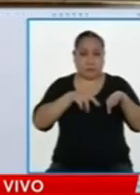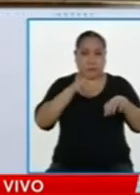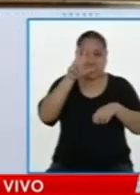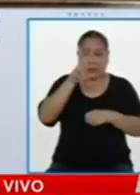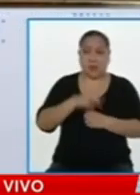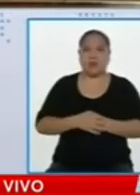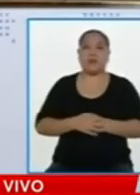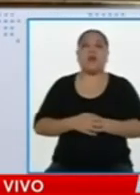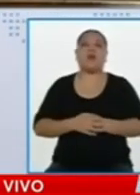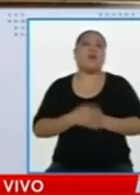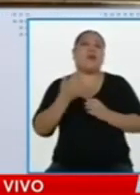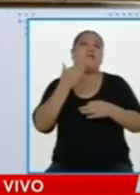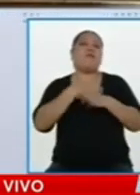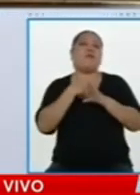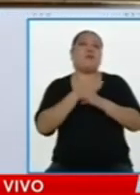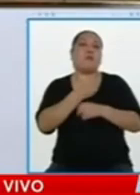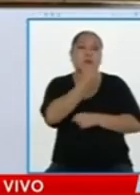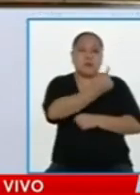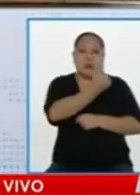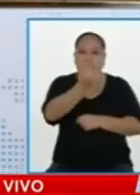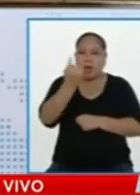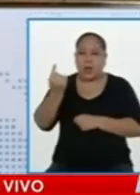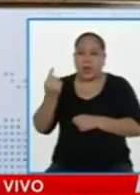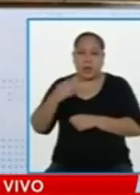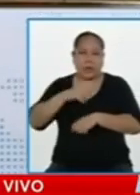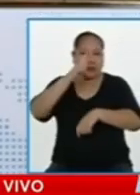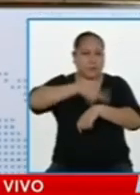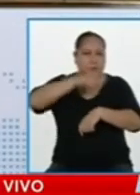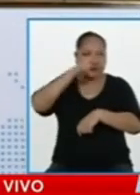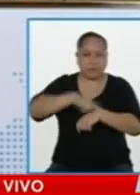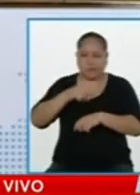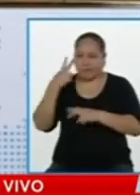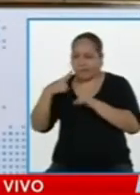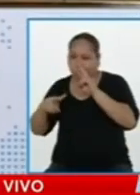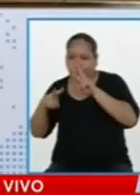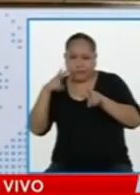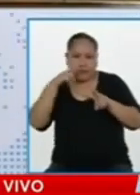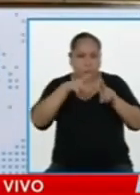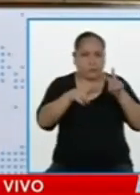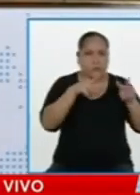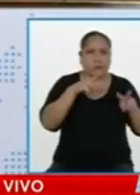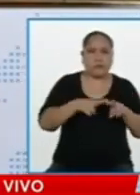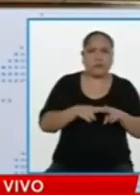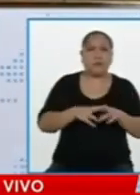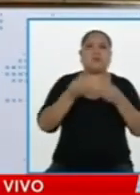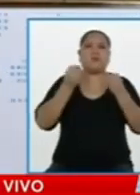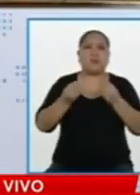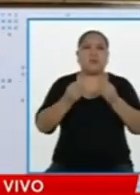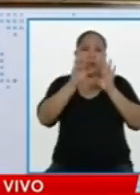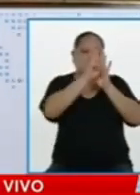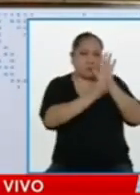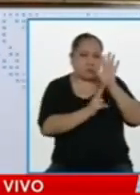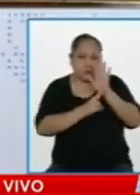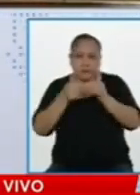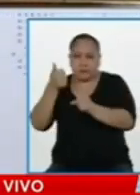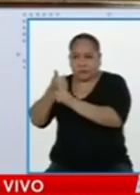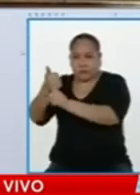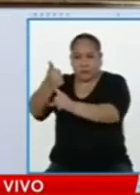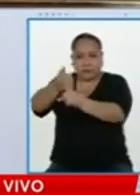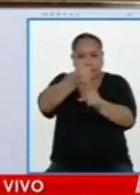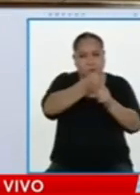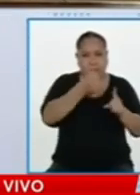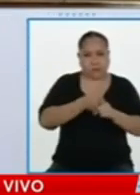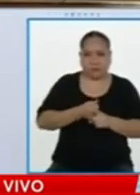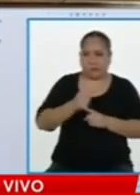se sabe, pues, se va a extender, se está extendiendo. Ha habido una onda de tranquilidad en la del Año Nuevo por